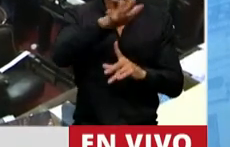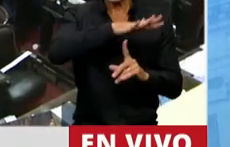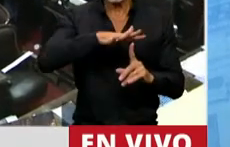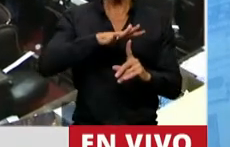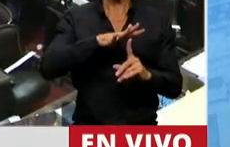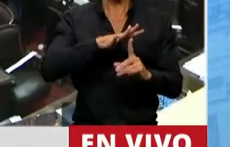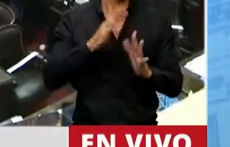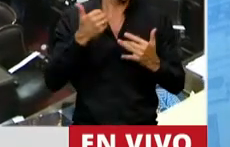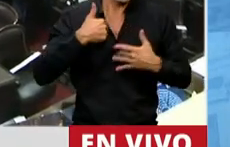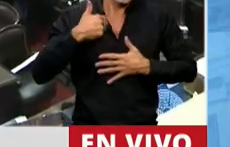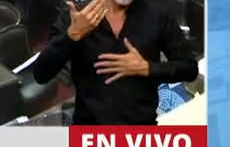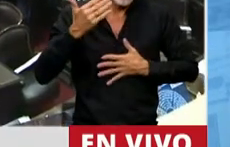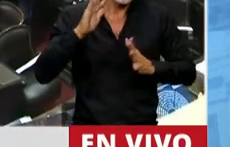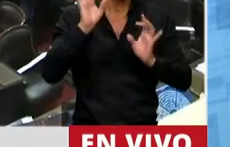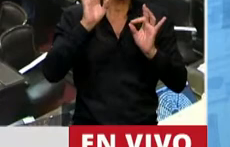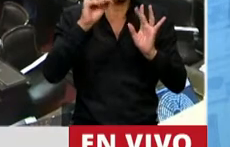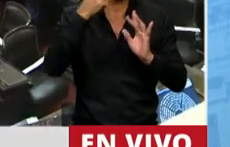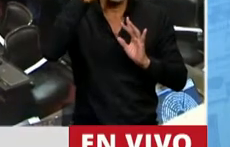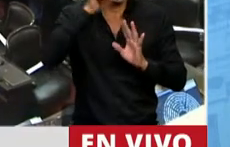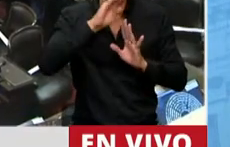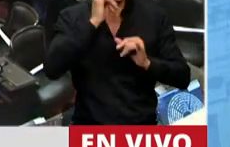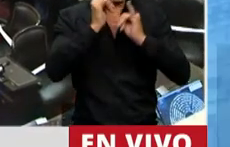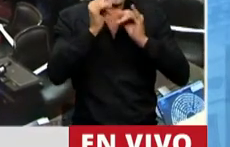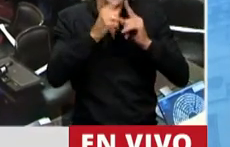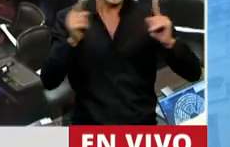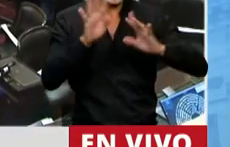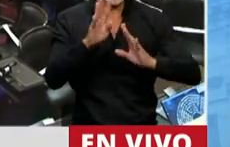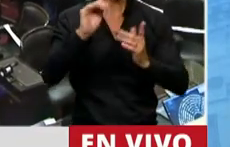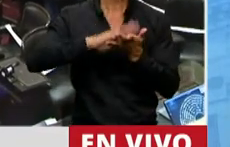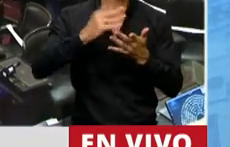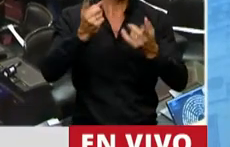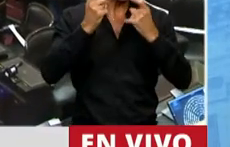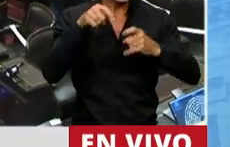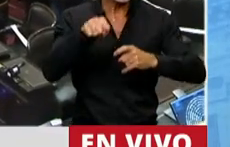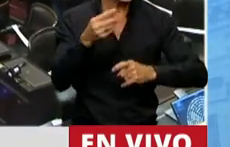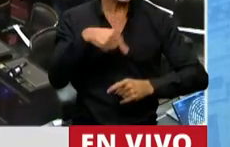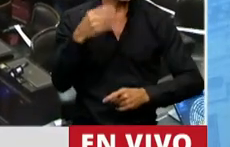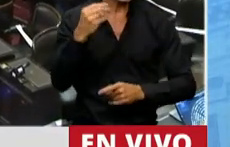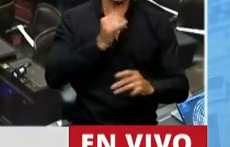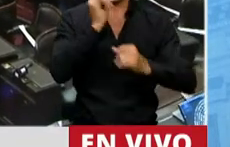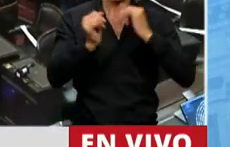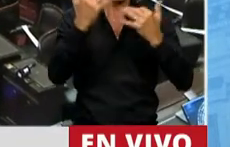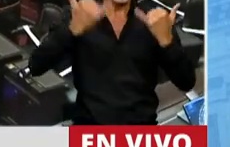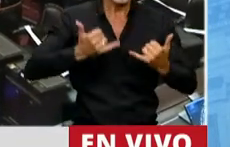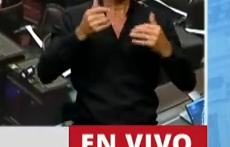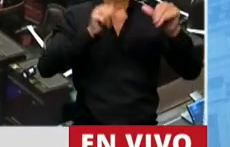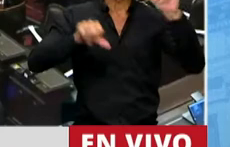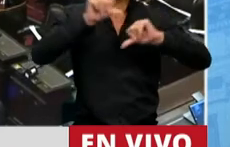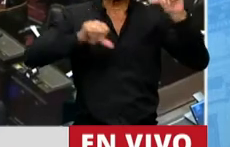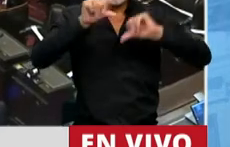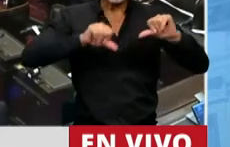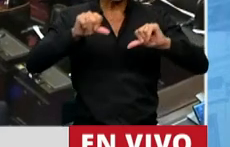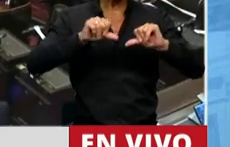permítanme solamente un último comentario referido a la necesidad de contar con una ciencia